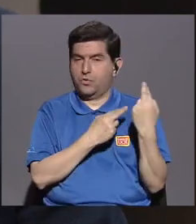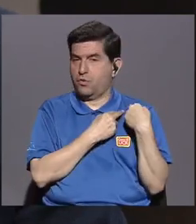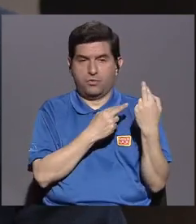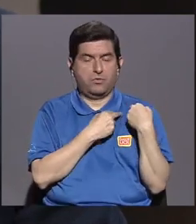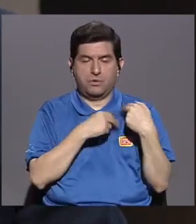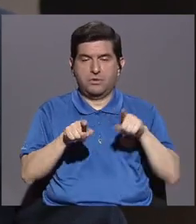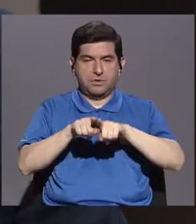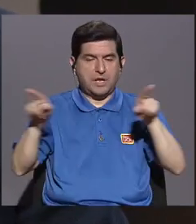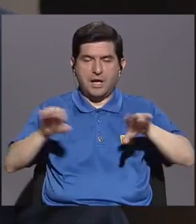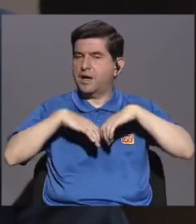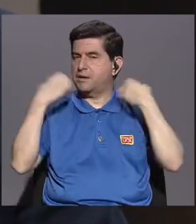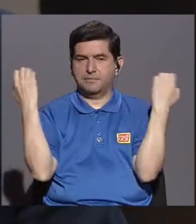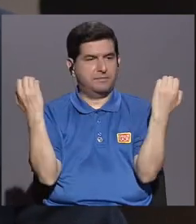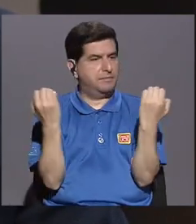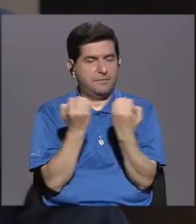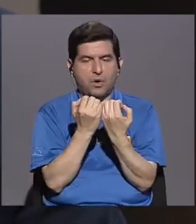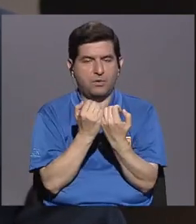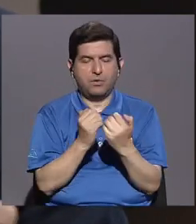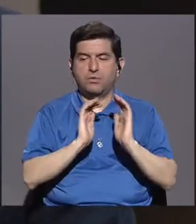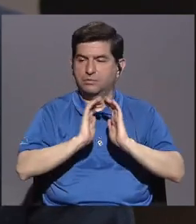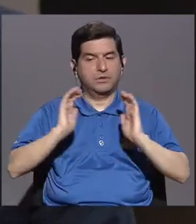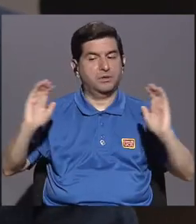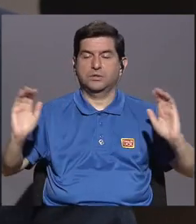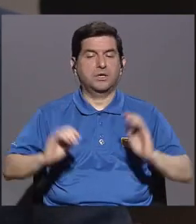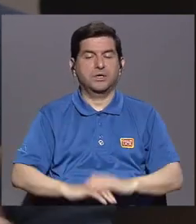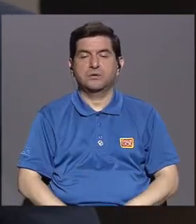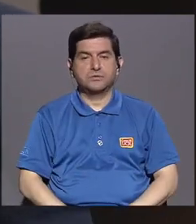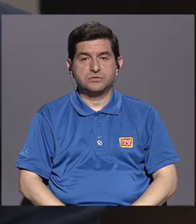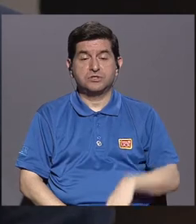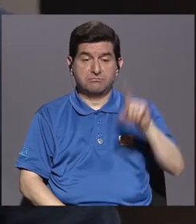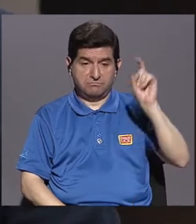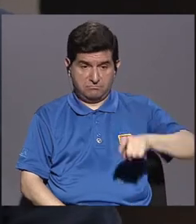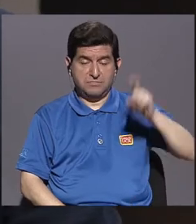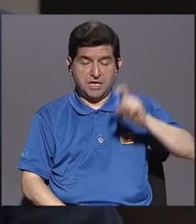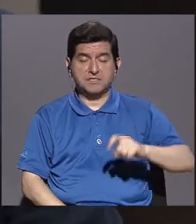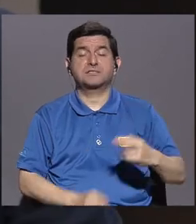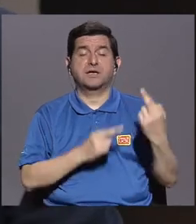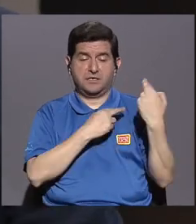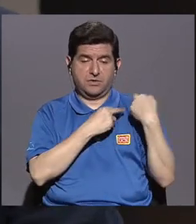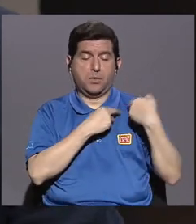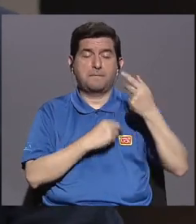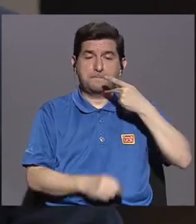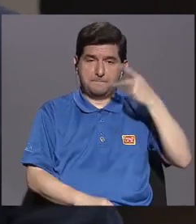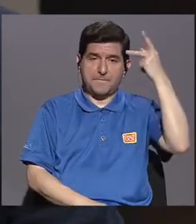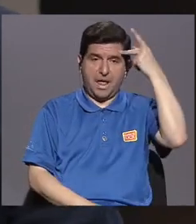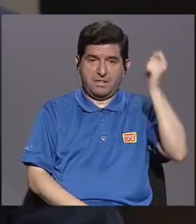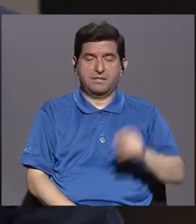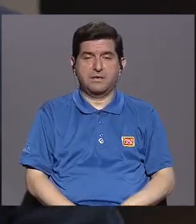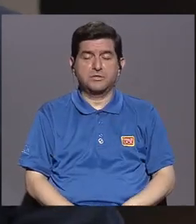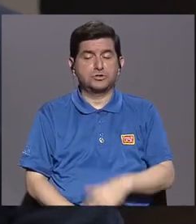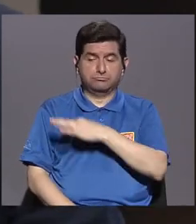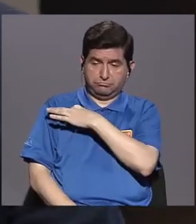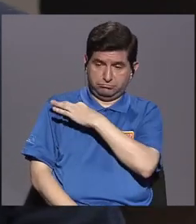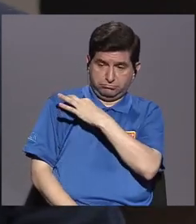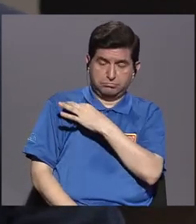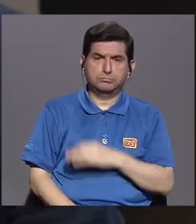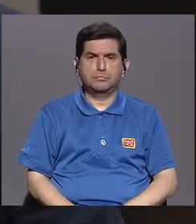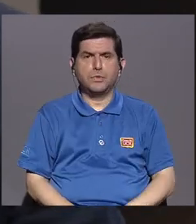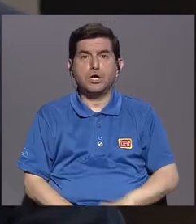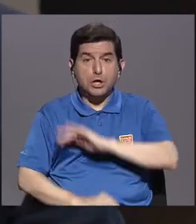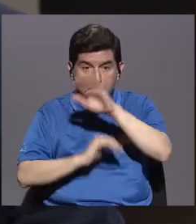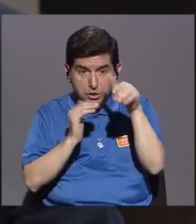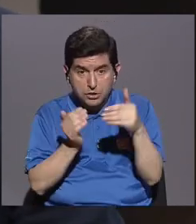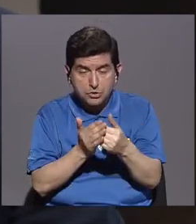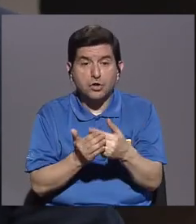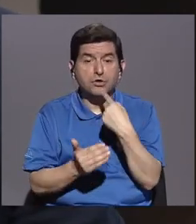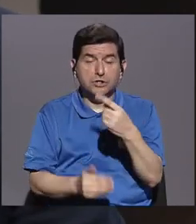ni el equipo de nosotros iba a hacer cargo de ninguno de los niños, o sea, tenía que haber la responsabilidad de los padres. Se les invitó y no hubo uno